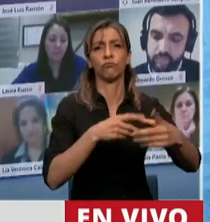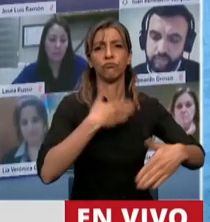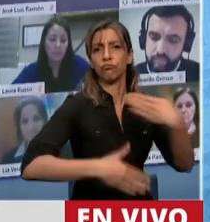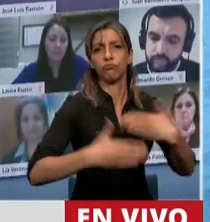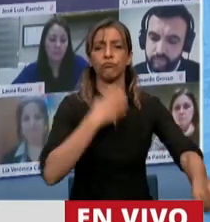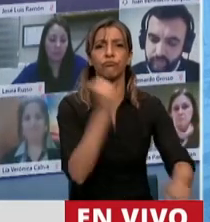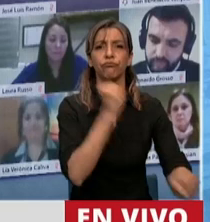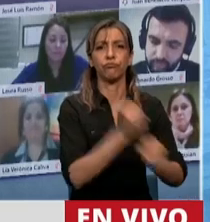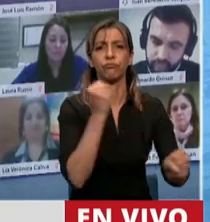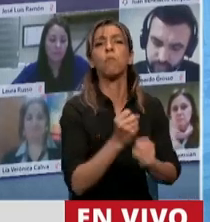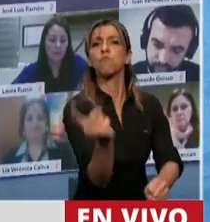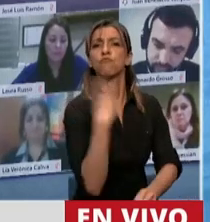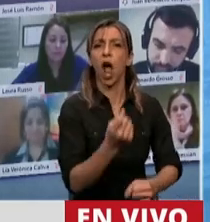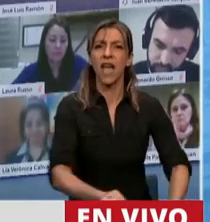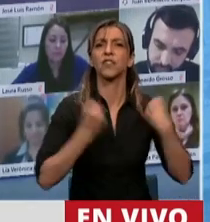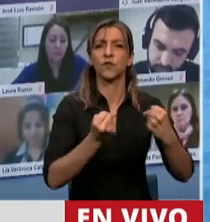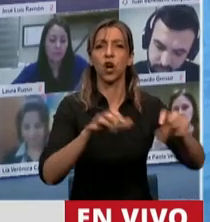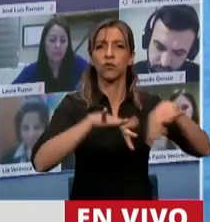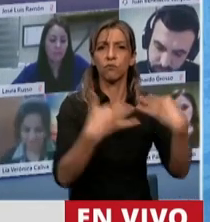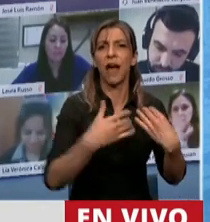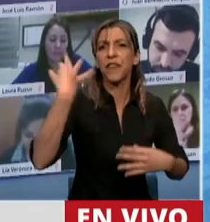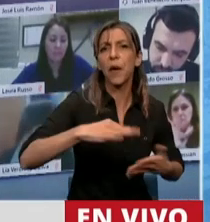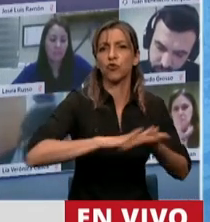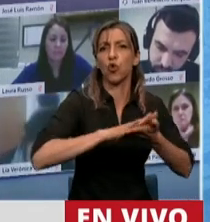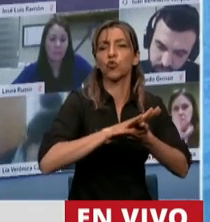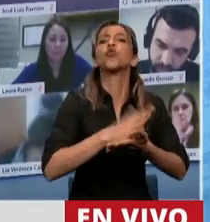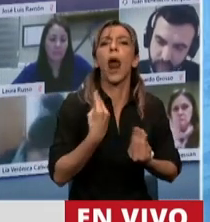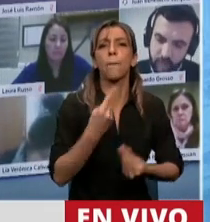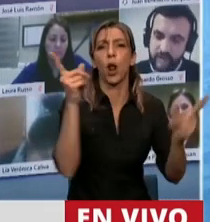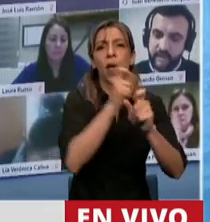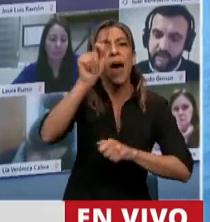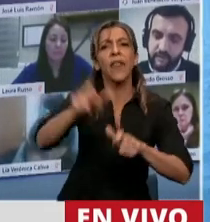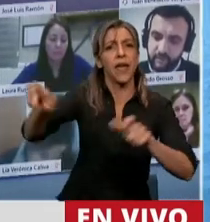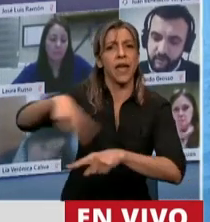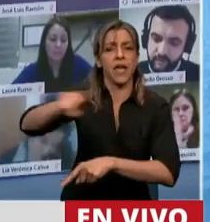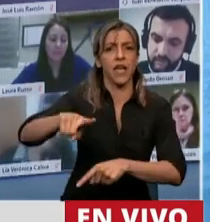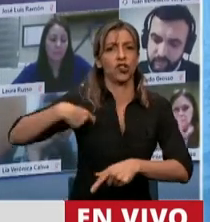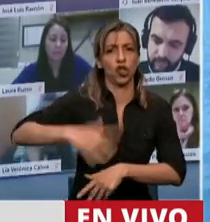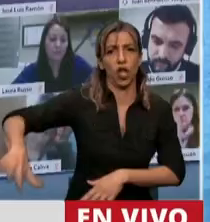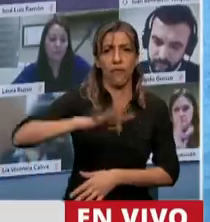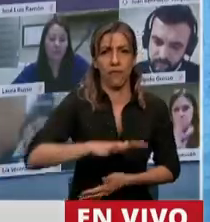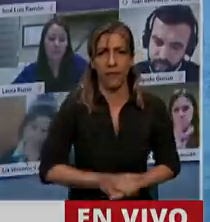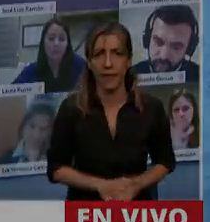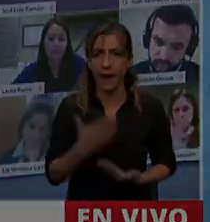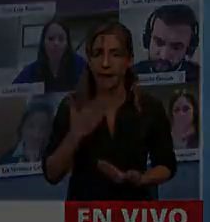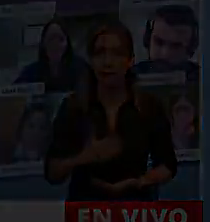del esfuerzo que tiene que hacer el parlamento para resolver los problemas de la sociedad argentina gracias presidente gracias diputado